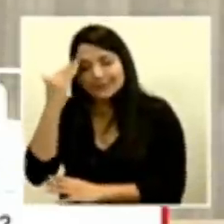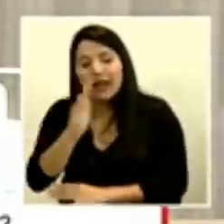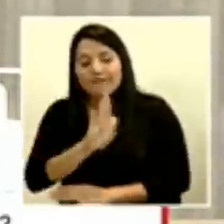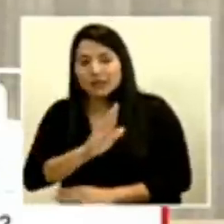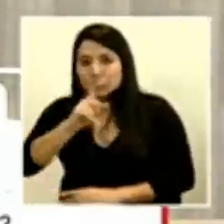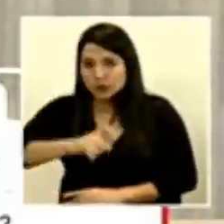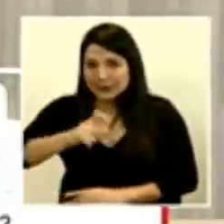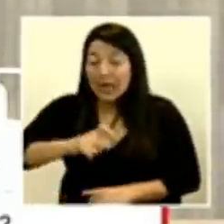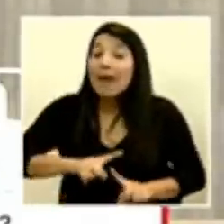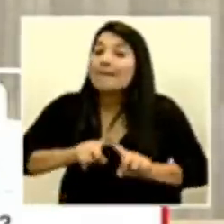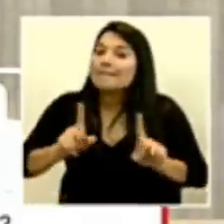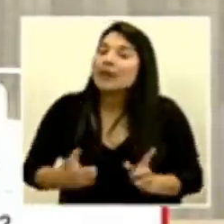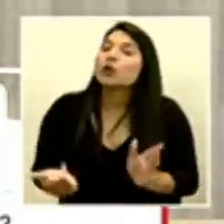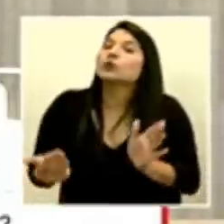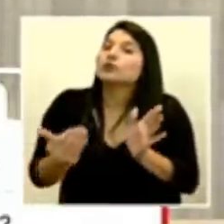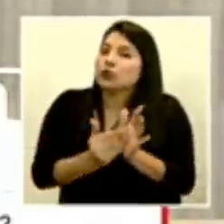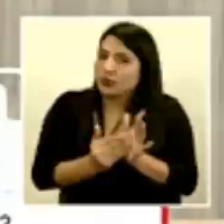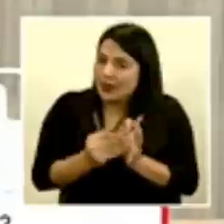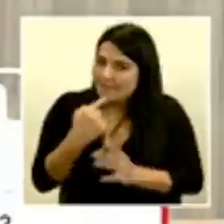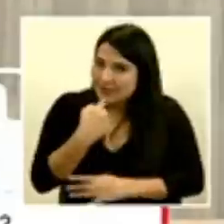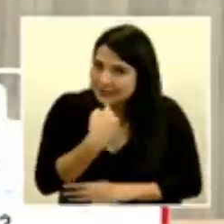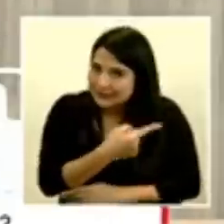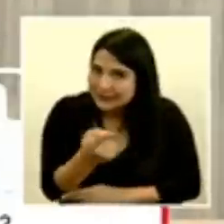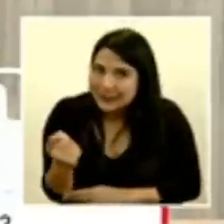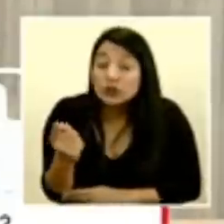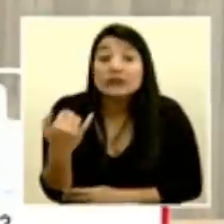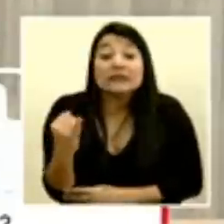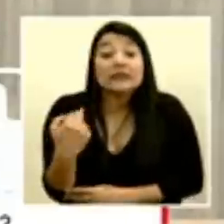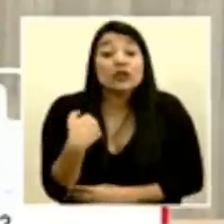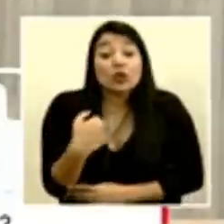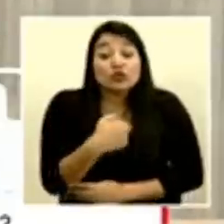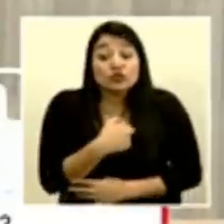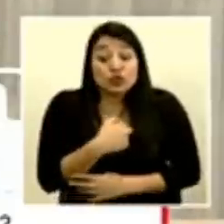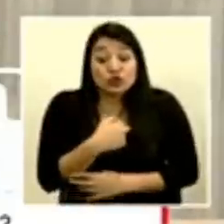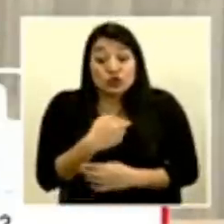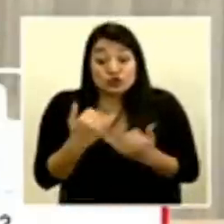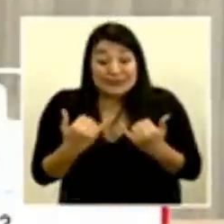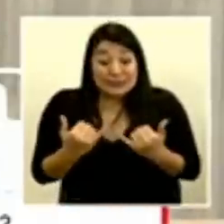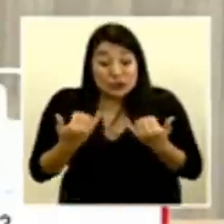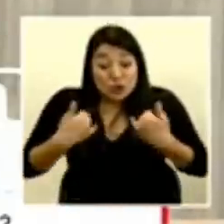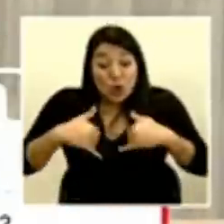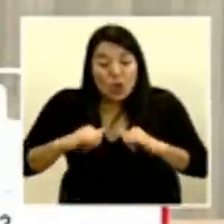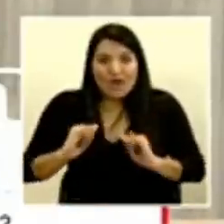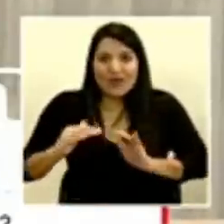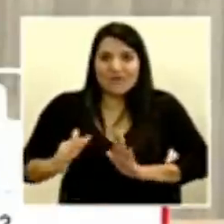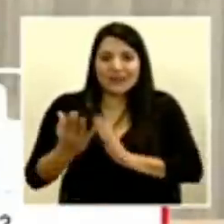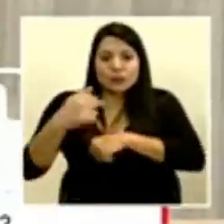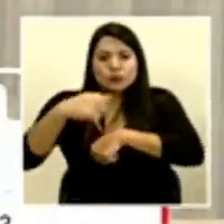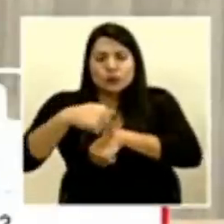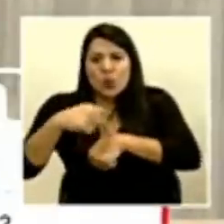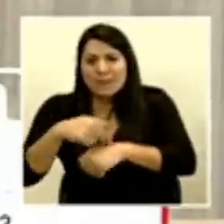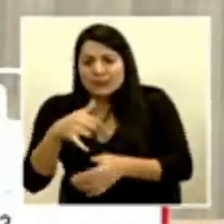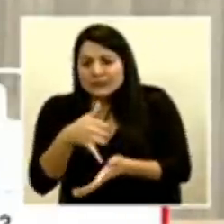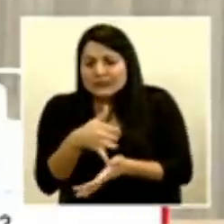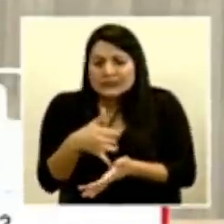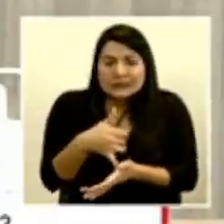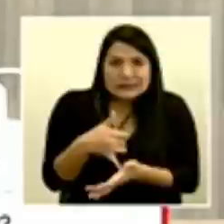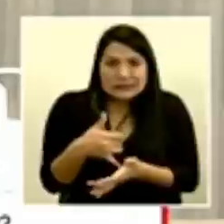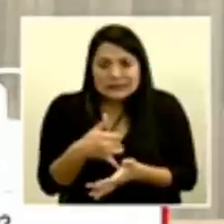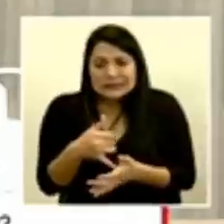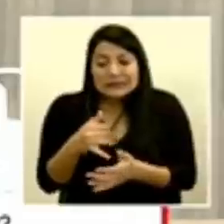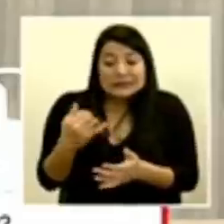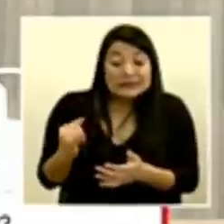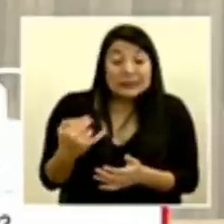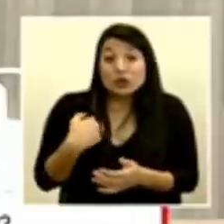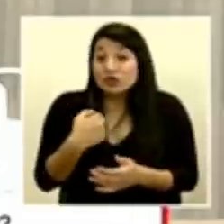insistir en que si estamos caminando por un piso muy frágil que se puede quebrar si no cuidamos lo que